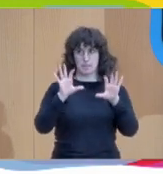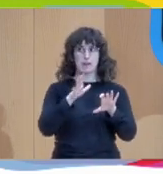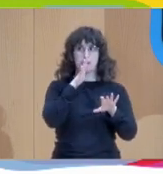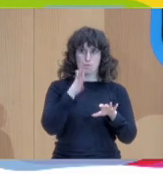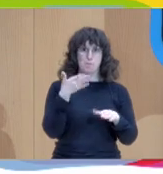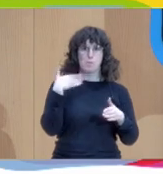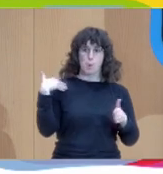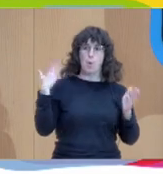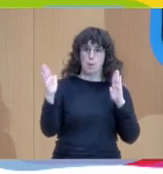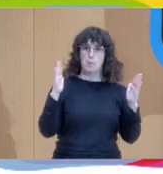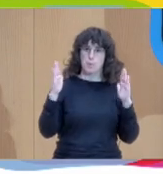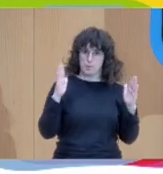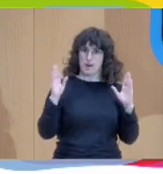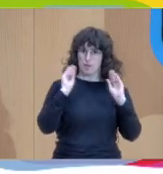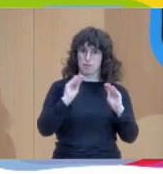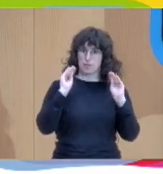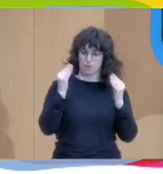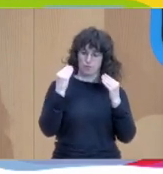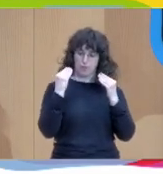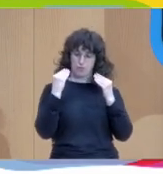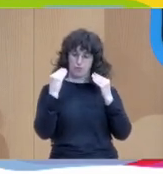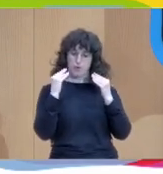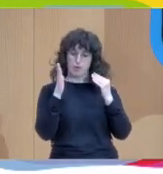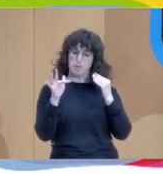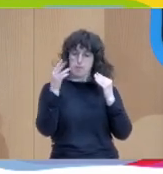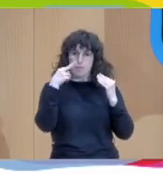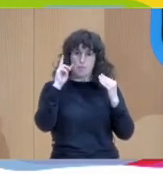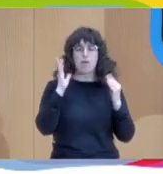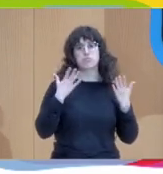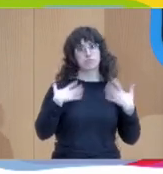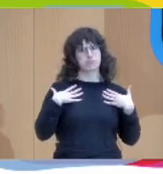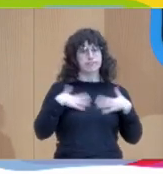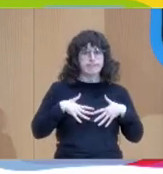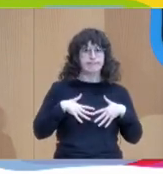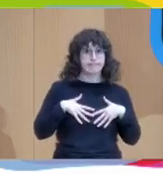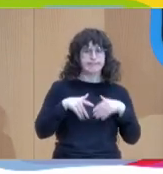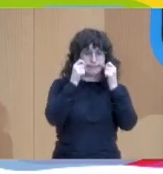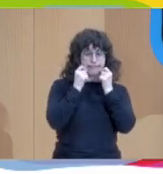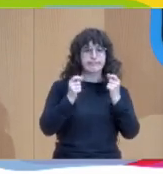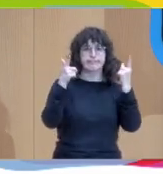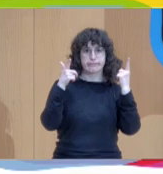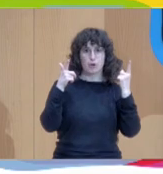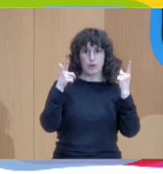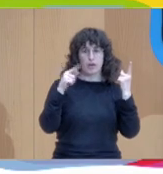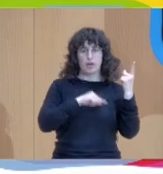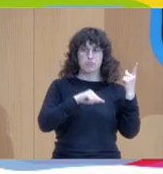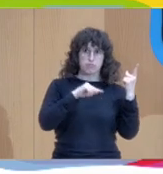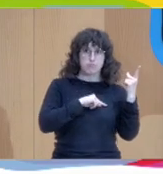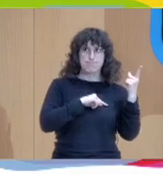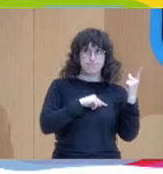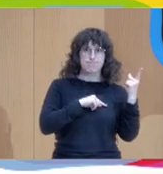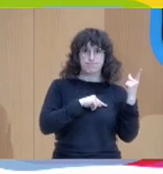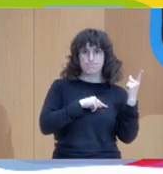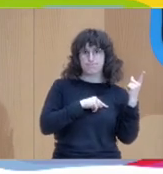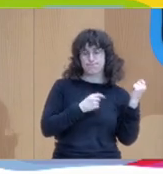la formación y con la experiencia. Lo primero ha sido tomar conciencia o sobre todo retomar la conciencia de la importancia que tenemos